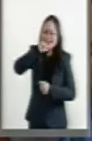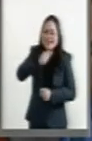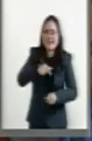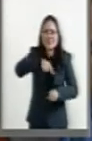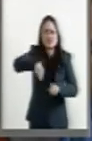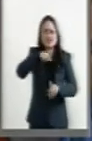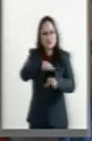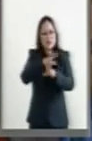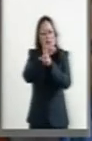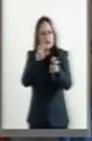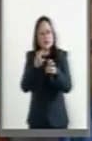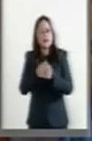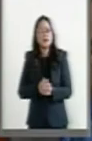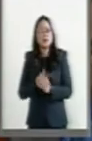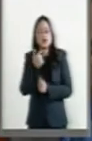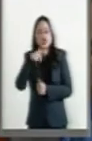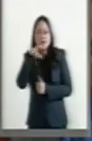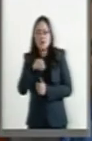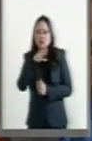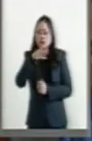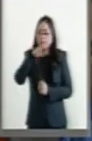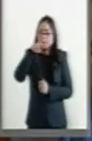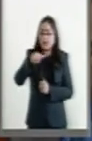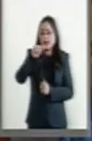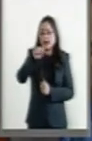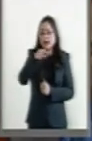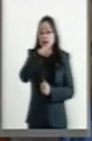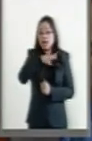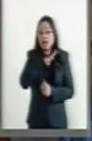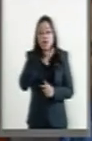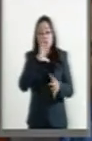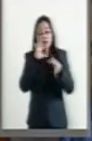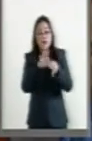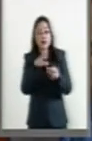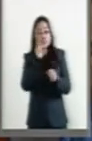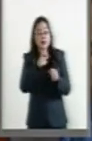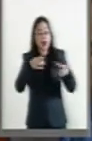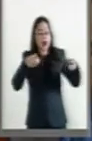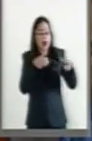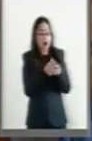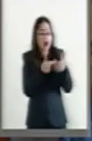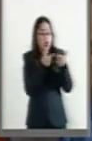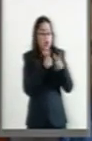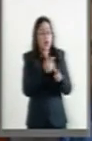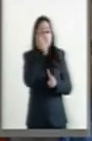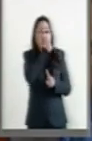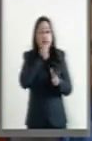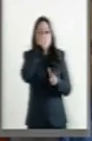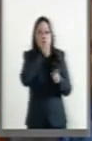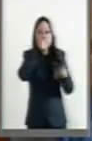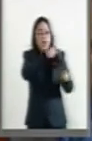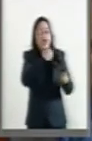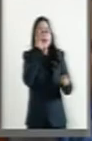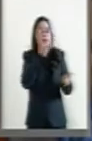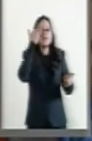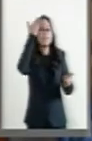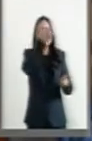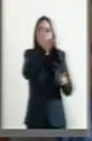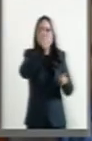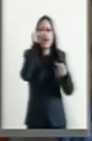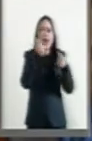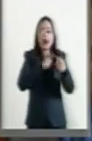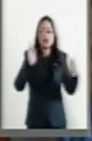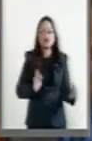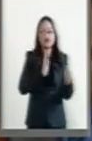nada. Gonzalo Rivas no es evidencia de que un grupo de estudiantes que reclamaba solamente una